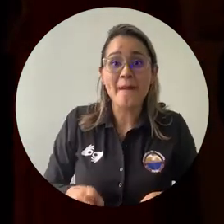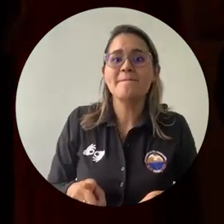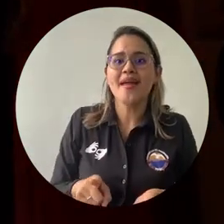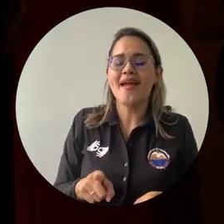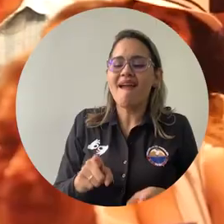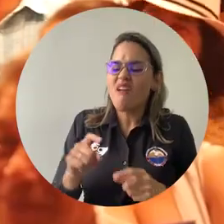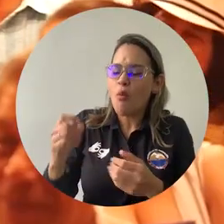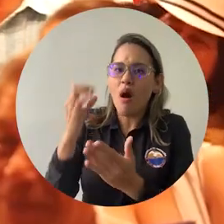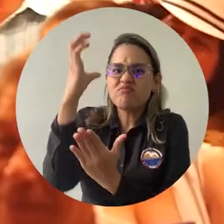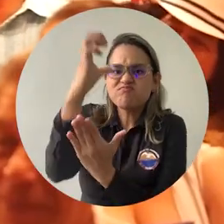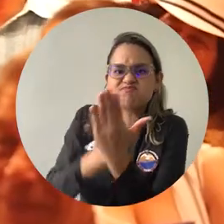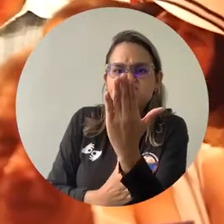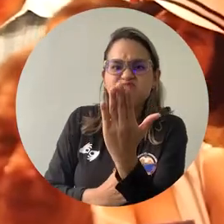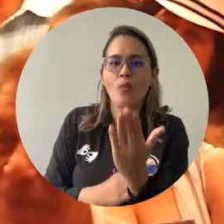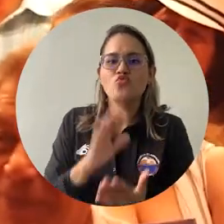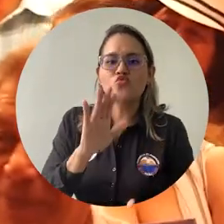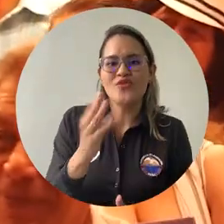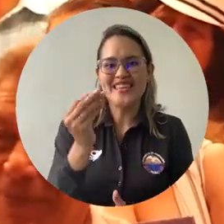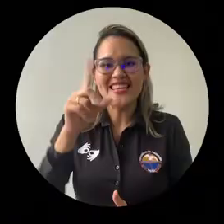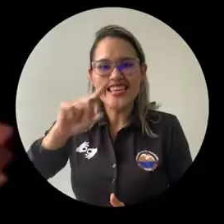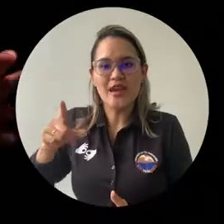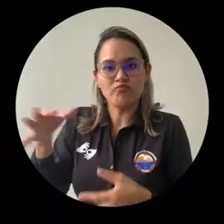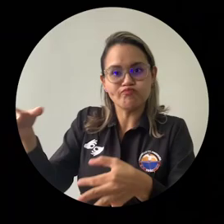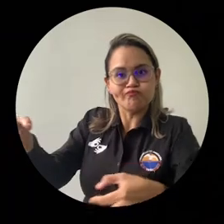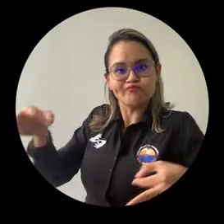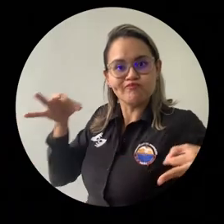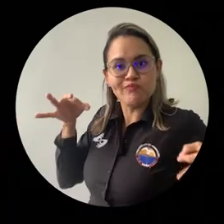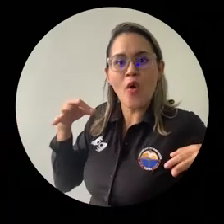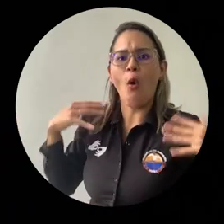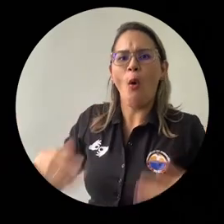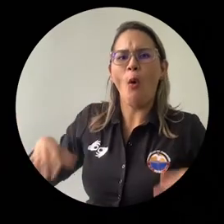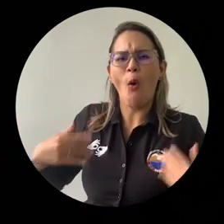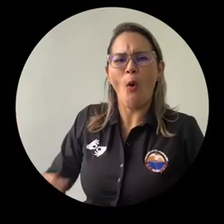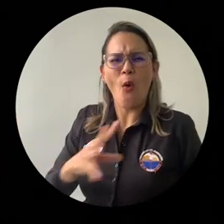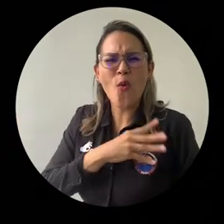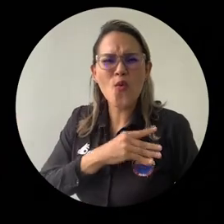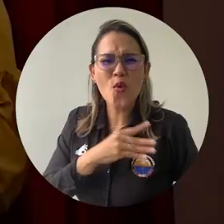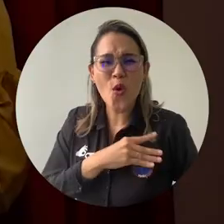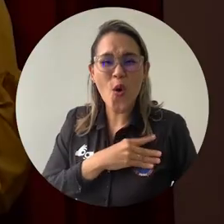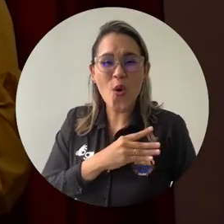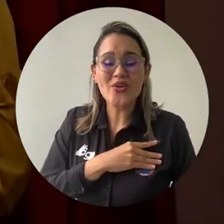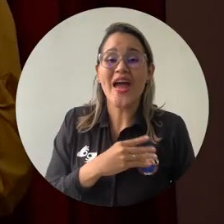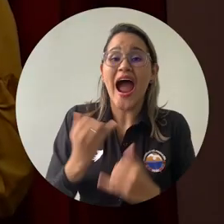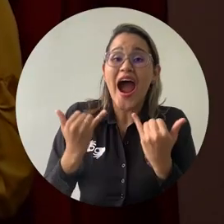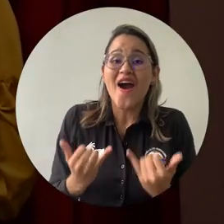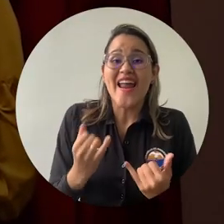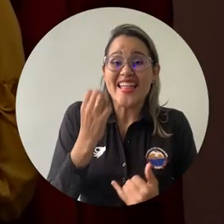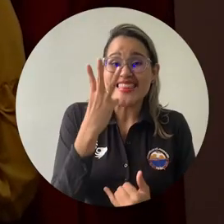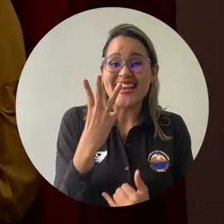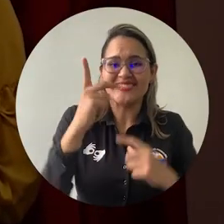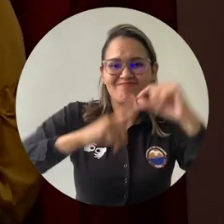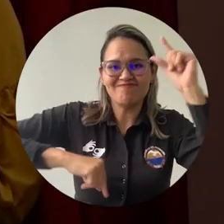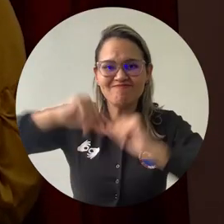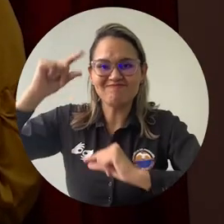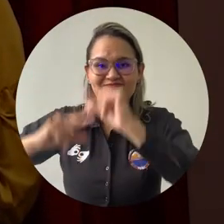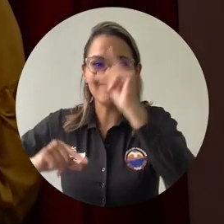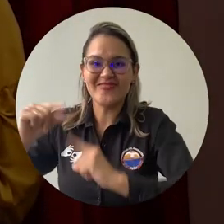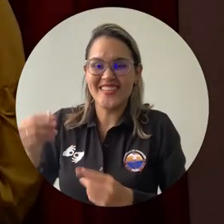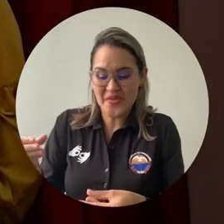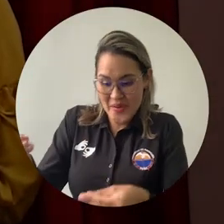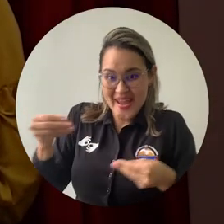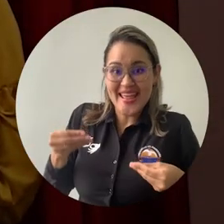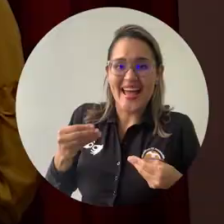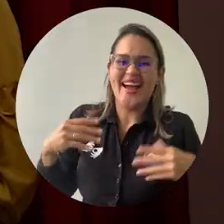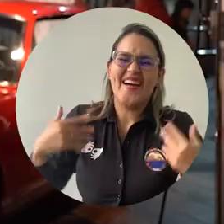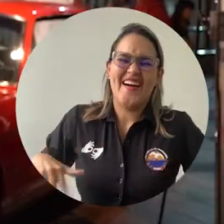por clasificar en el ranking mundial de las mejores universidades y por renovar la calificación tres estrellas de QS Stars. Entregamos el